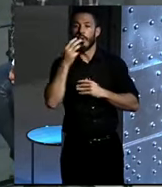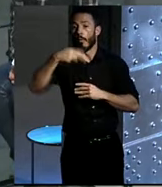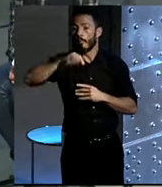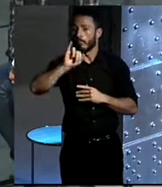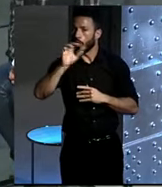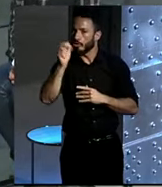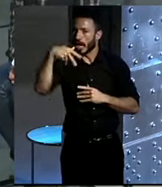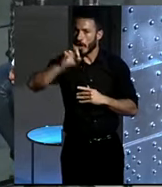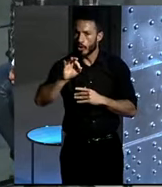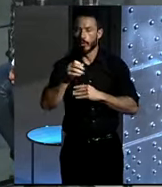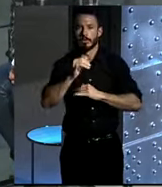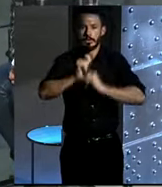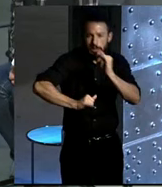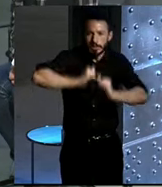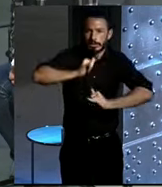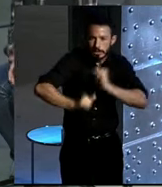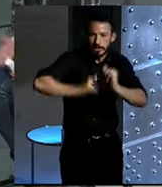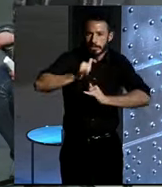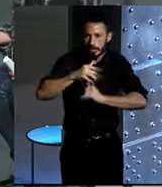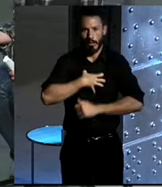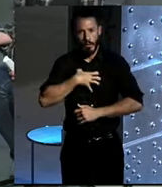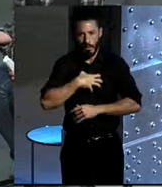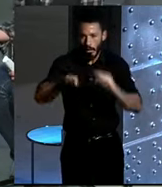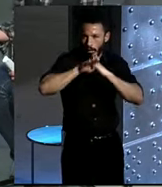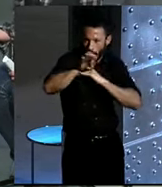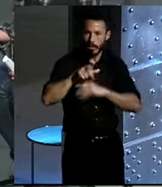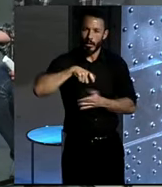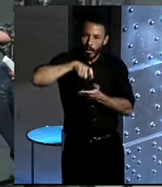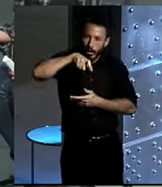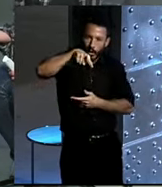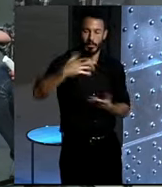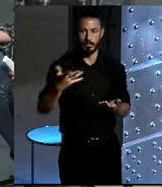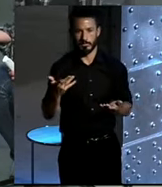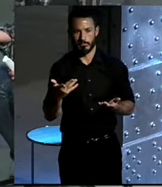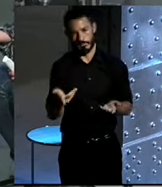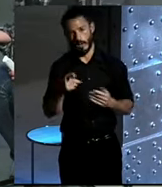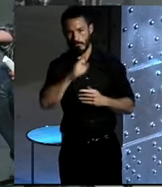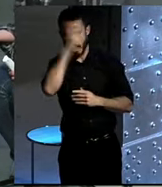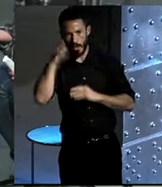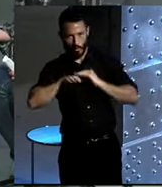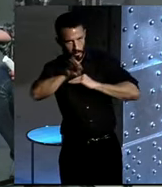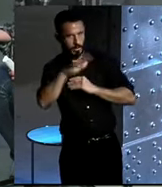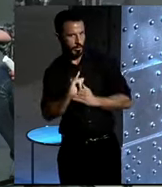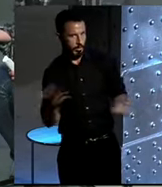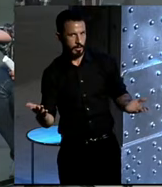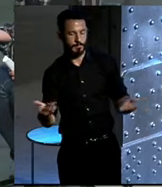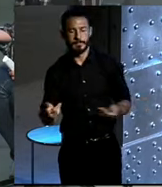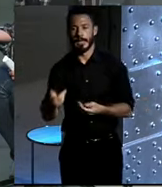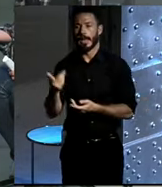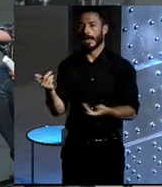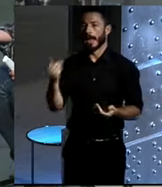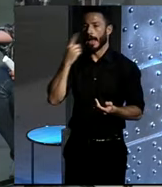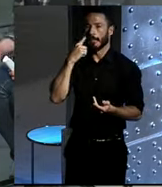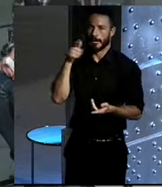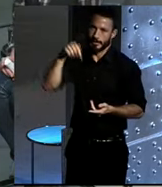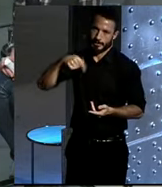sin respirar. Pero no me digas que en Madrid no hay cuestas. Bueno, en Madrid ahora mismo tienes las bicis del ayuntamiento que son... Sí, tenemos que hablar luego de ese